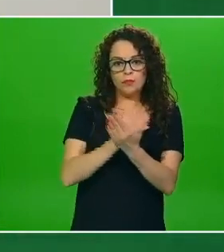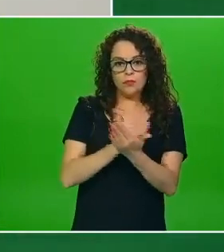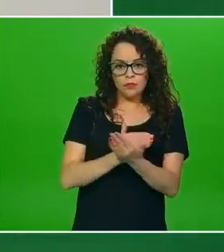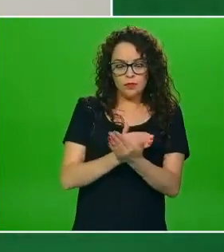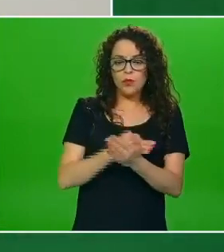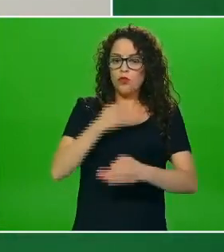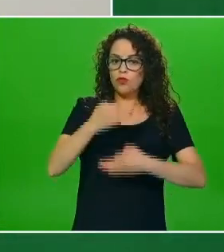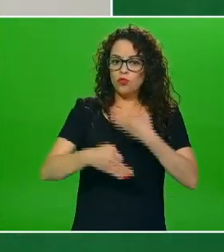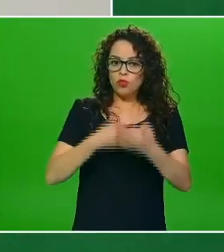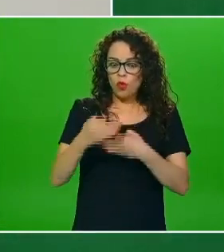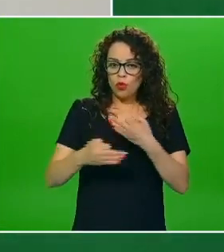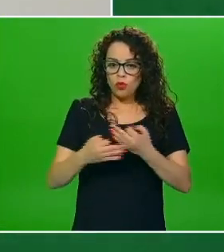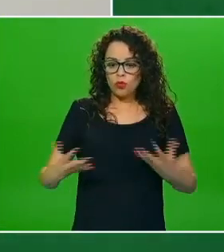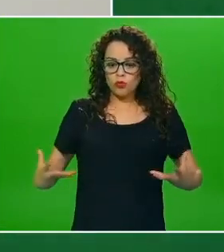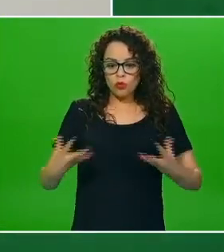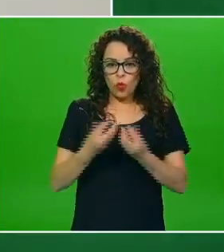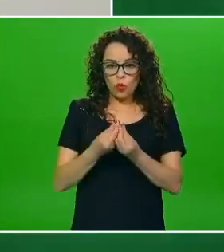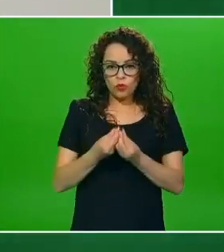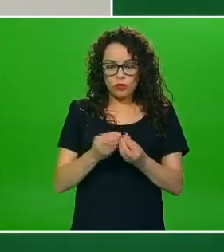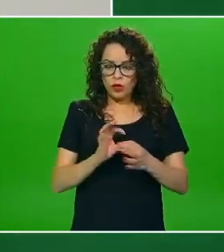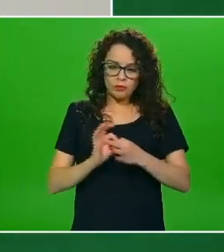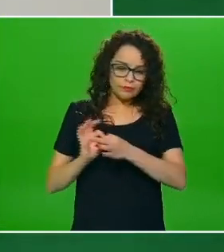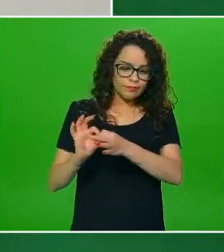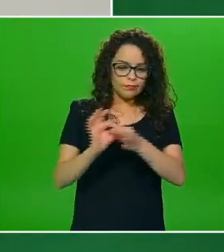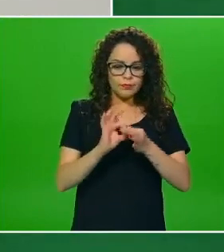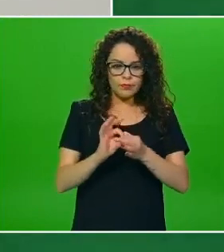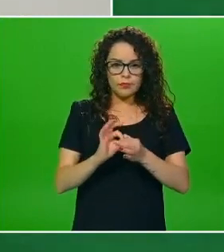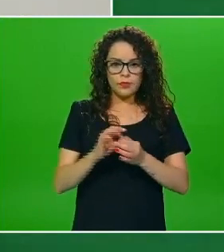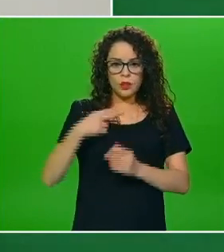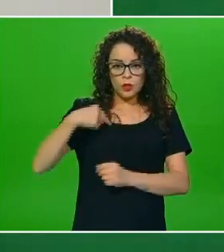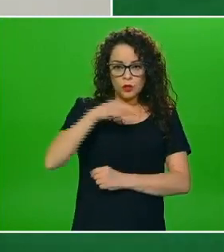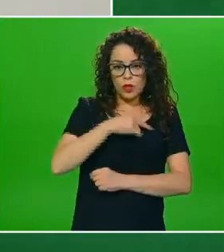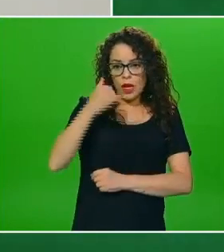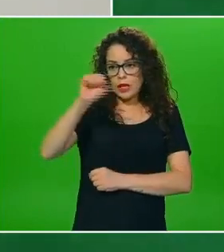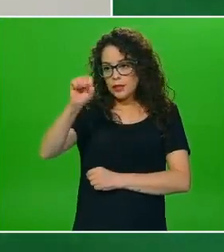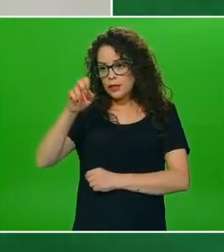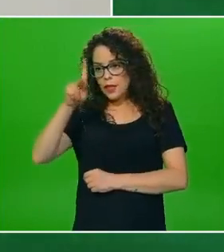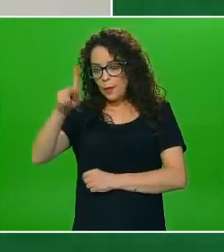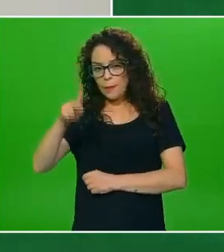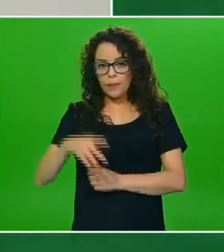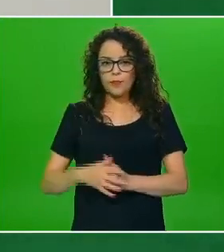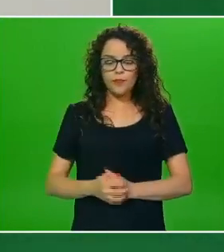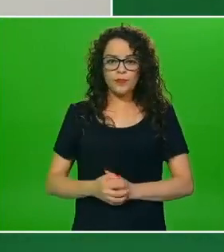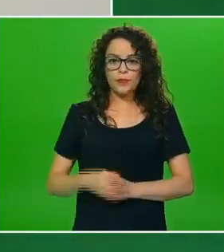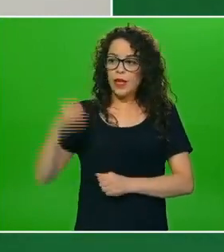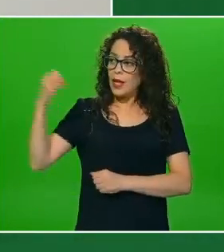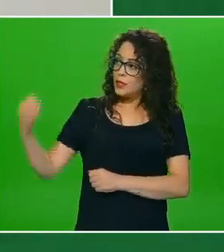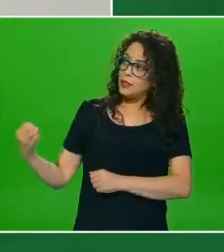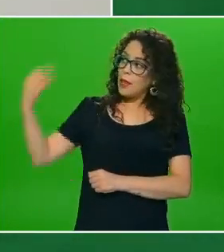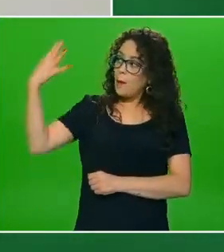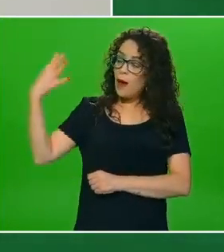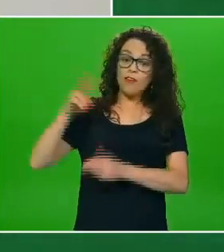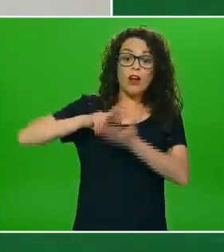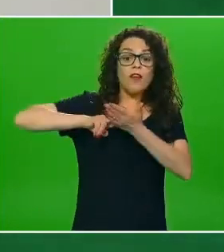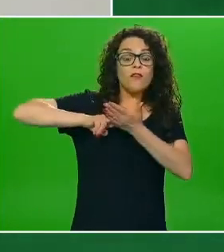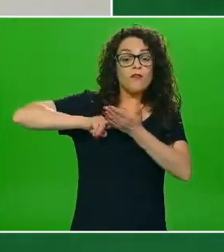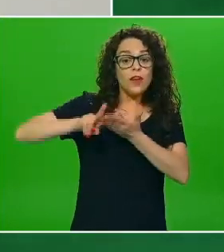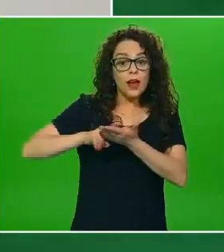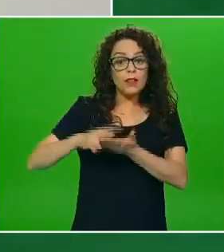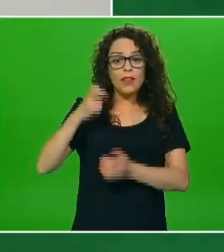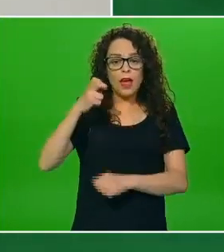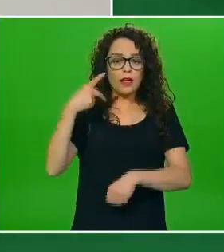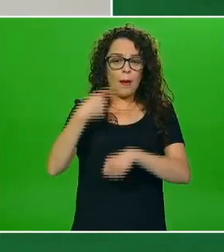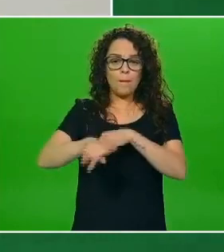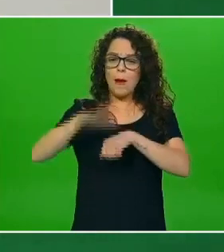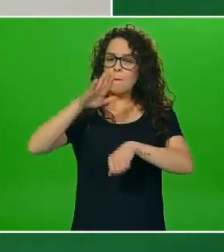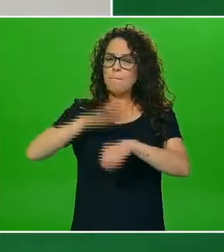conjunta con la Secretaría de Educación Pública de que el elemento del semáforo en verde que es el riesgo más bajo que se